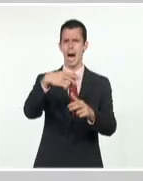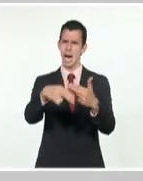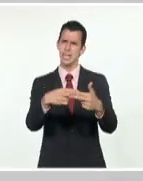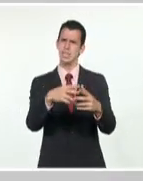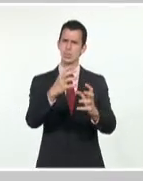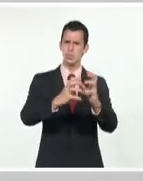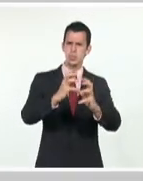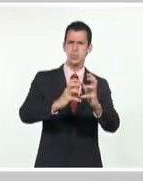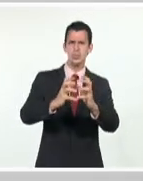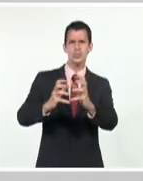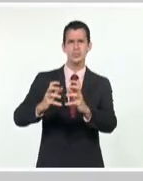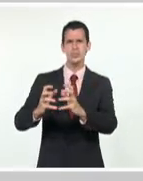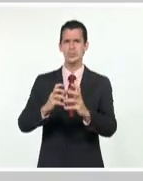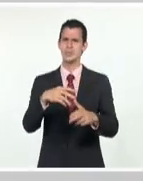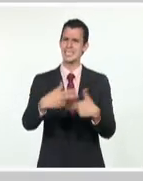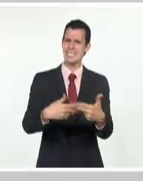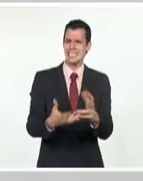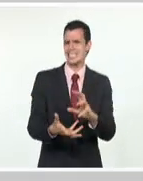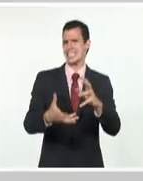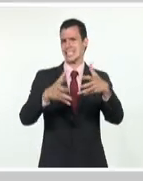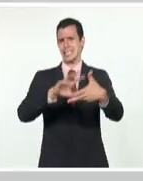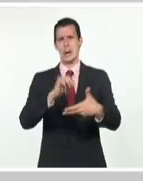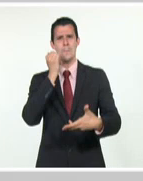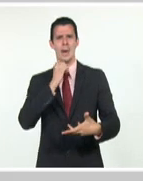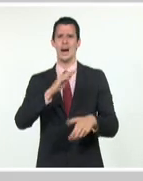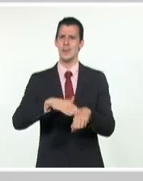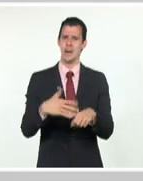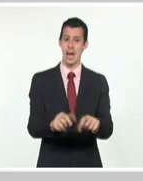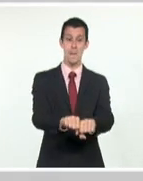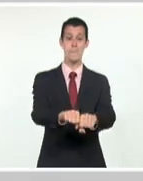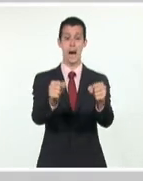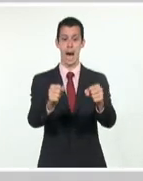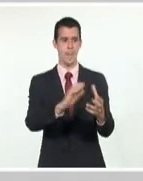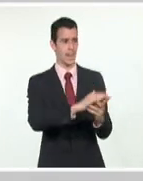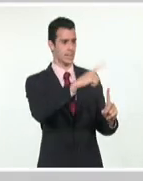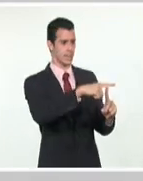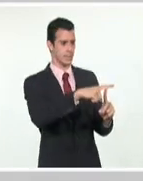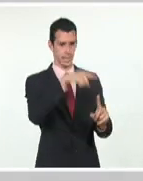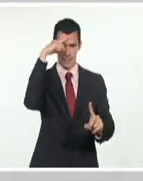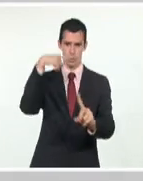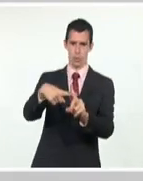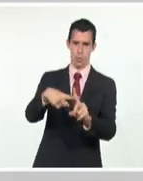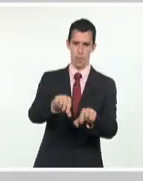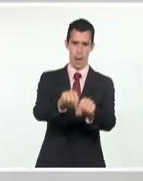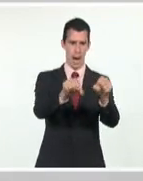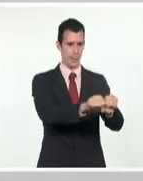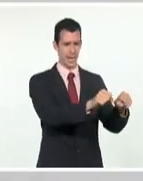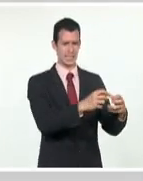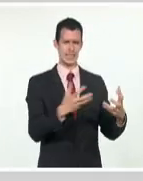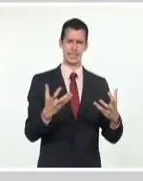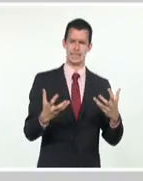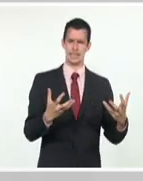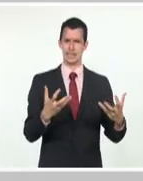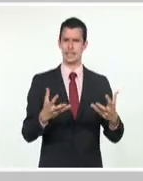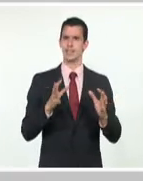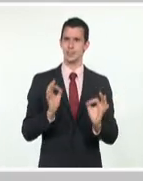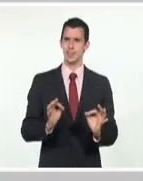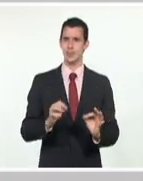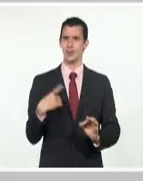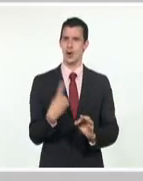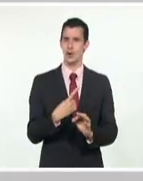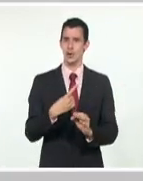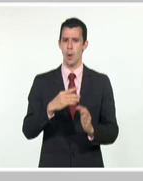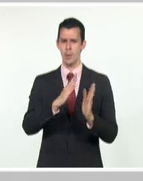en el sistema eléctrico nacional que desde los últimos días atrás hemos venido trabajando con bajos niveles